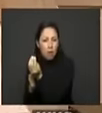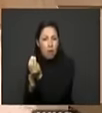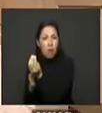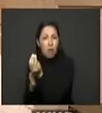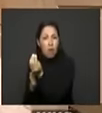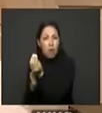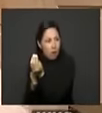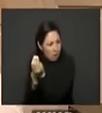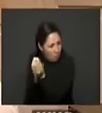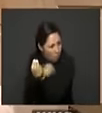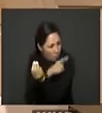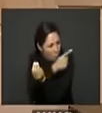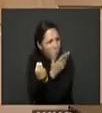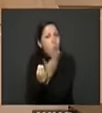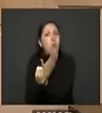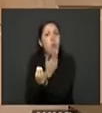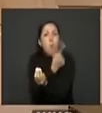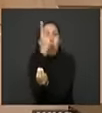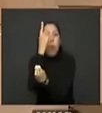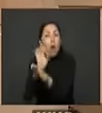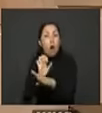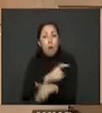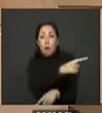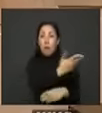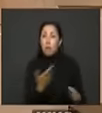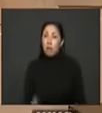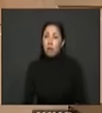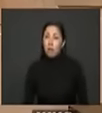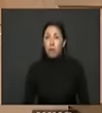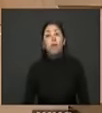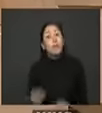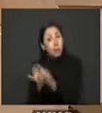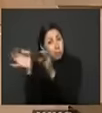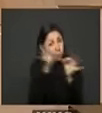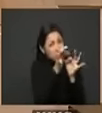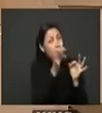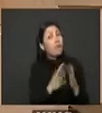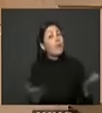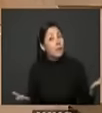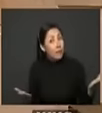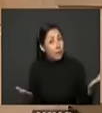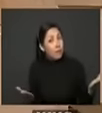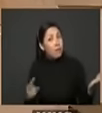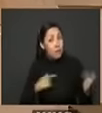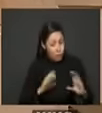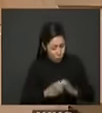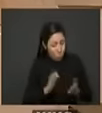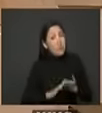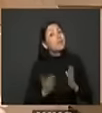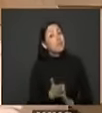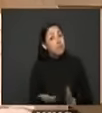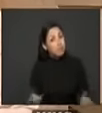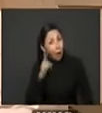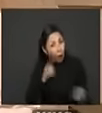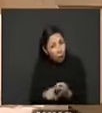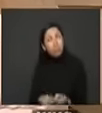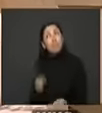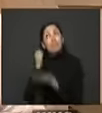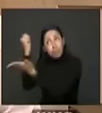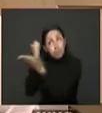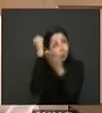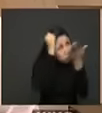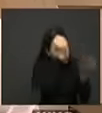una entidad del gobierno nacional el DNP yo creo que los municipios de Colombia y así lo cree de la Comisión de Paz se merecen esa inversión